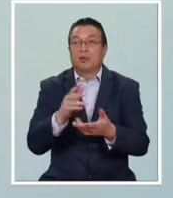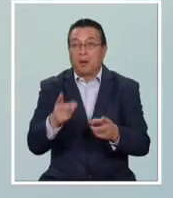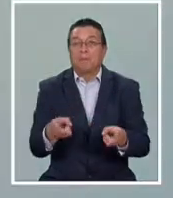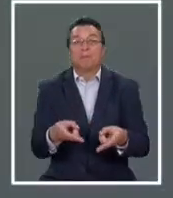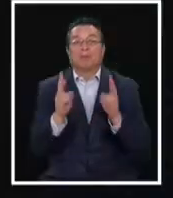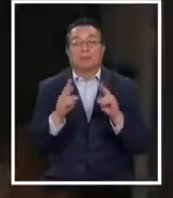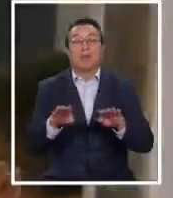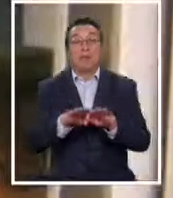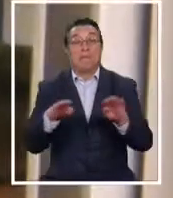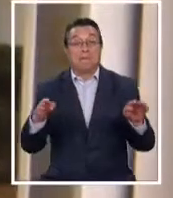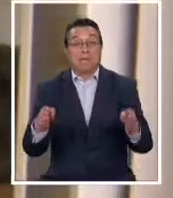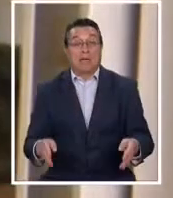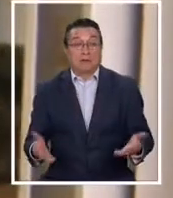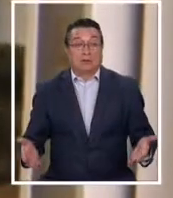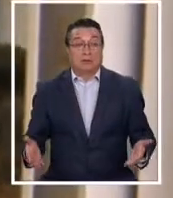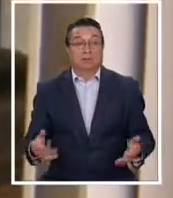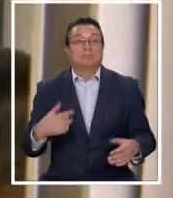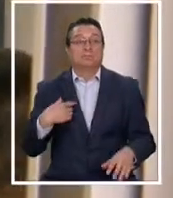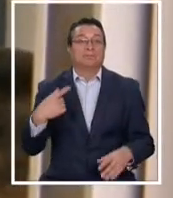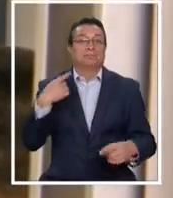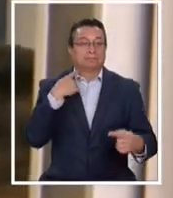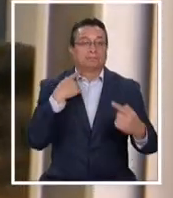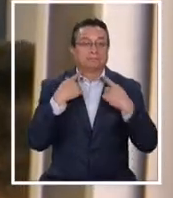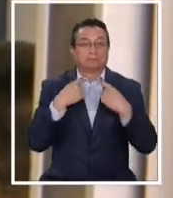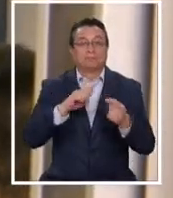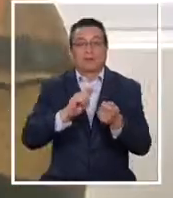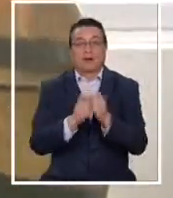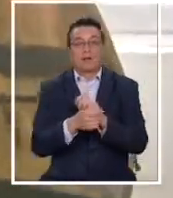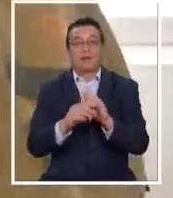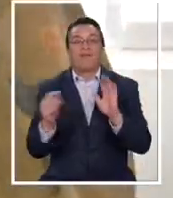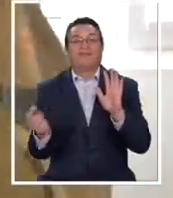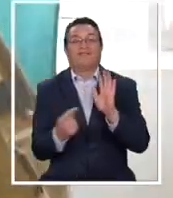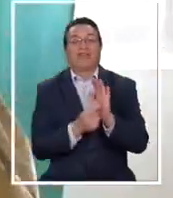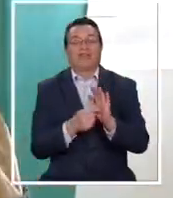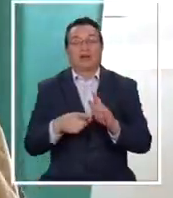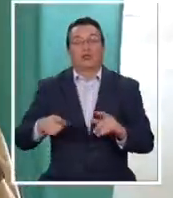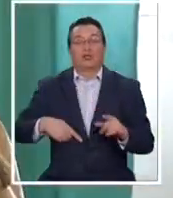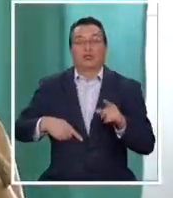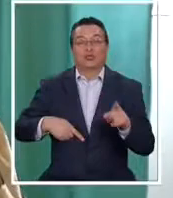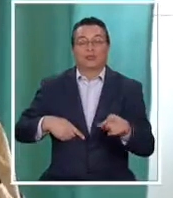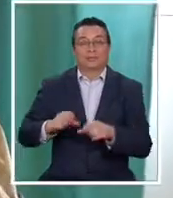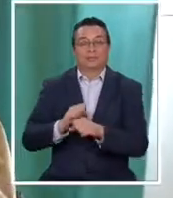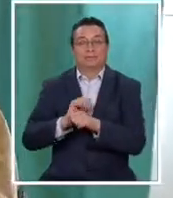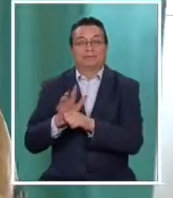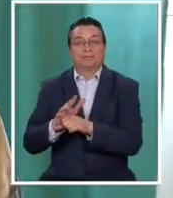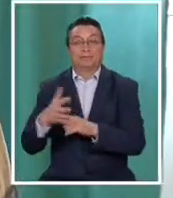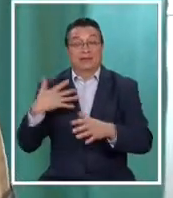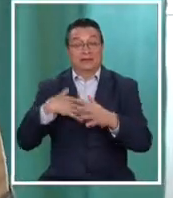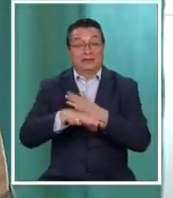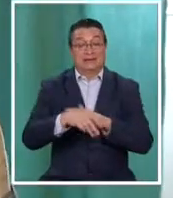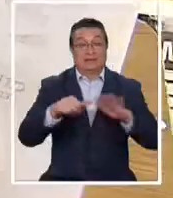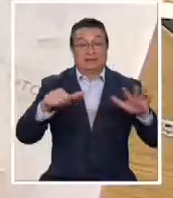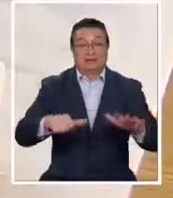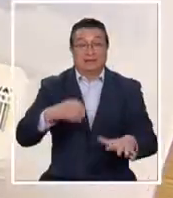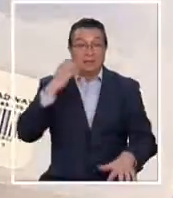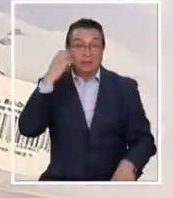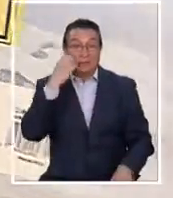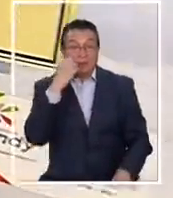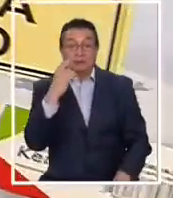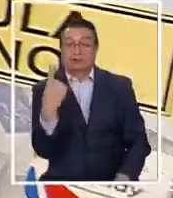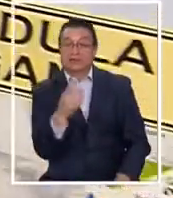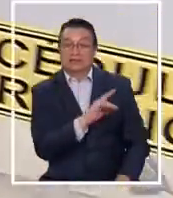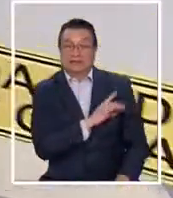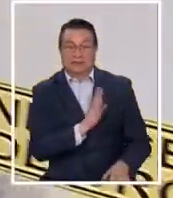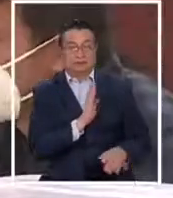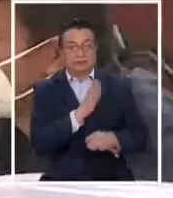disponible en las mesas. Consecuencias que acompañan este cambio de fecha provocado por la pandemia. Por ahora, el 15 y 16 de mayo, los chilenos irán